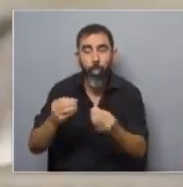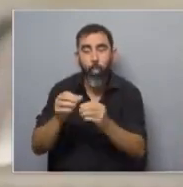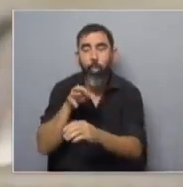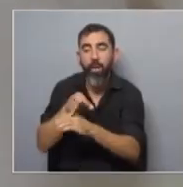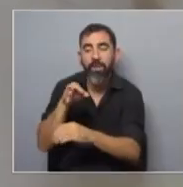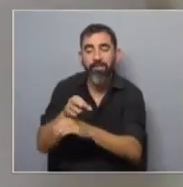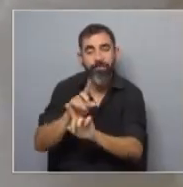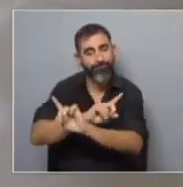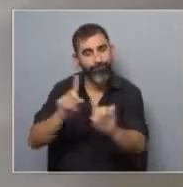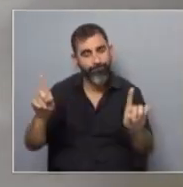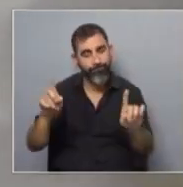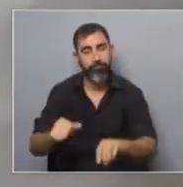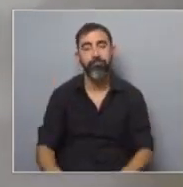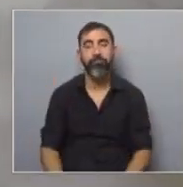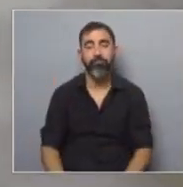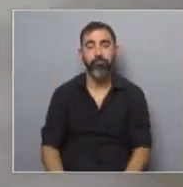enseñamos.